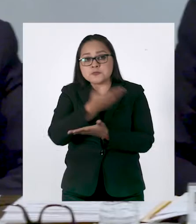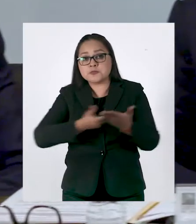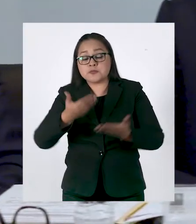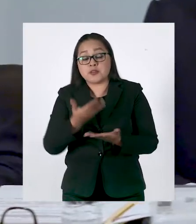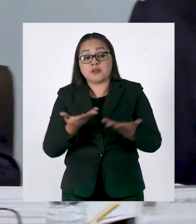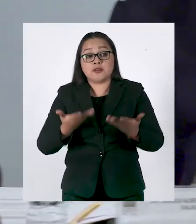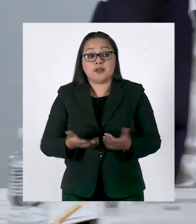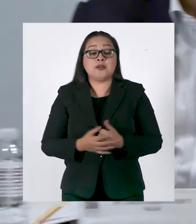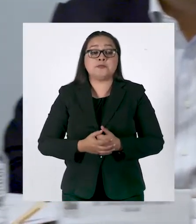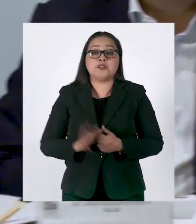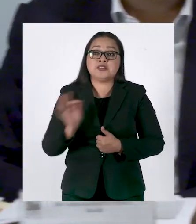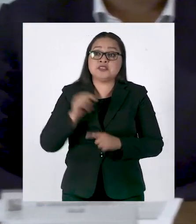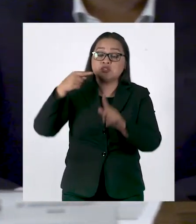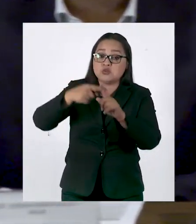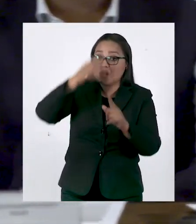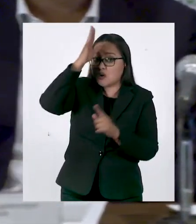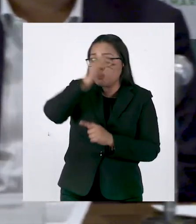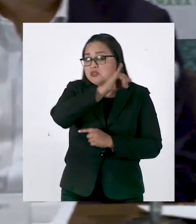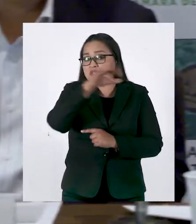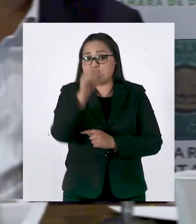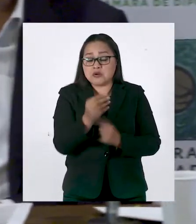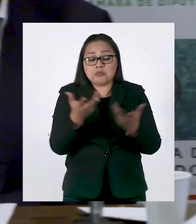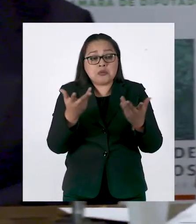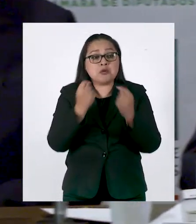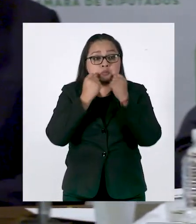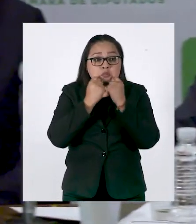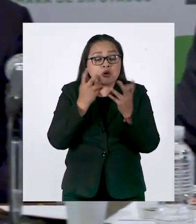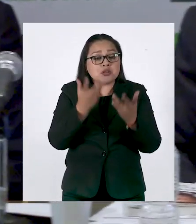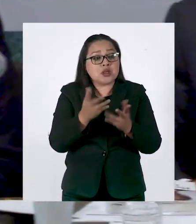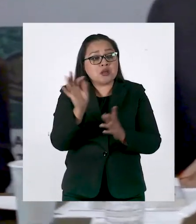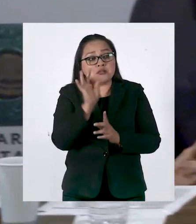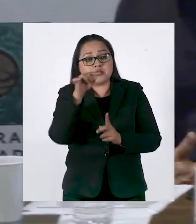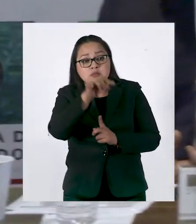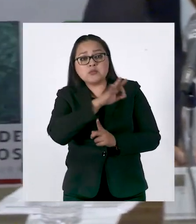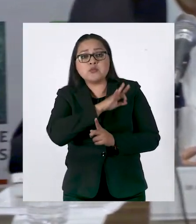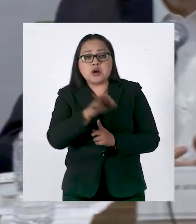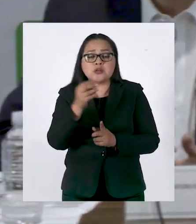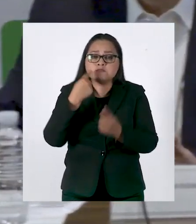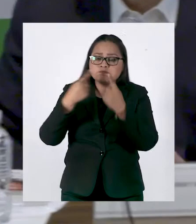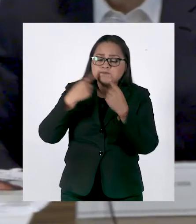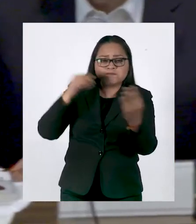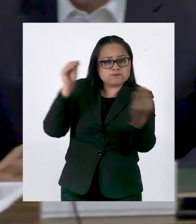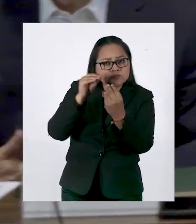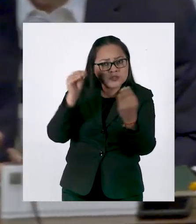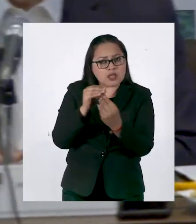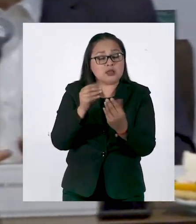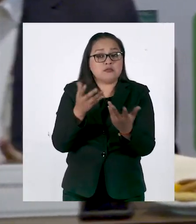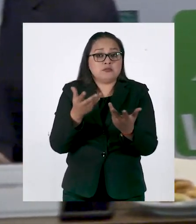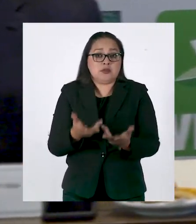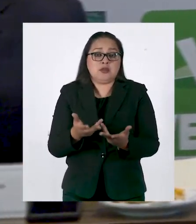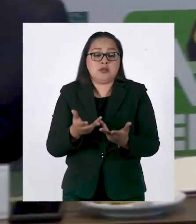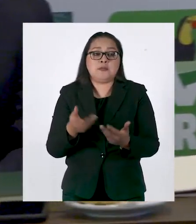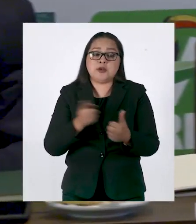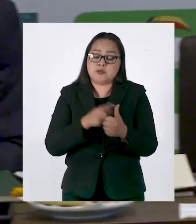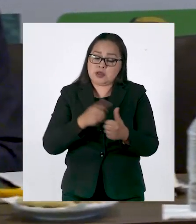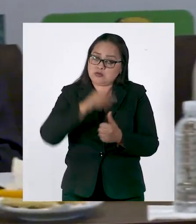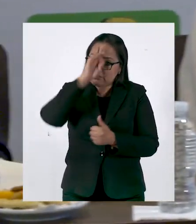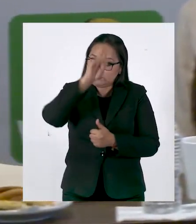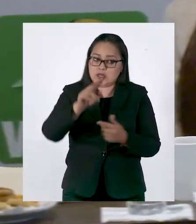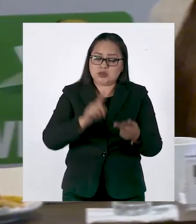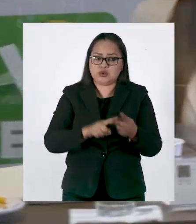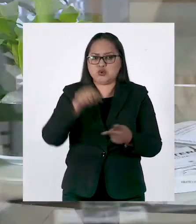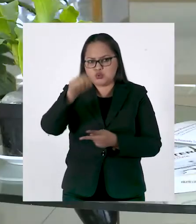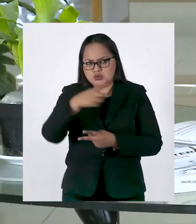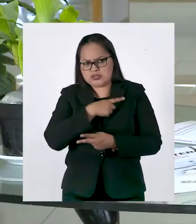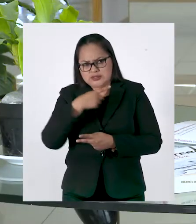diálogo, y buscar que independientemente de que estés de acuerdo o en desacuerdo con determinadas acciones, puedas tú debatirlo primero que